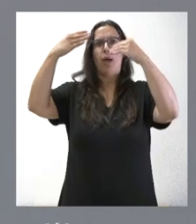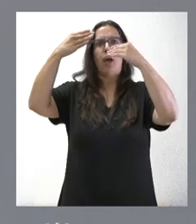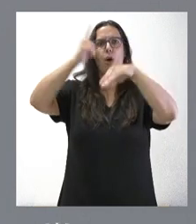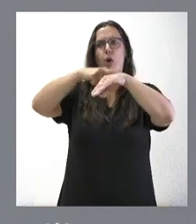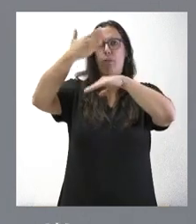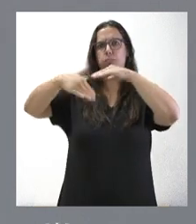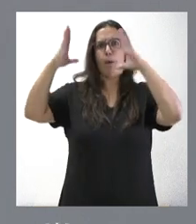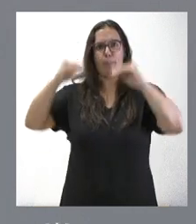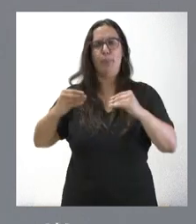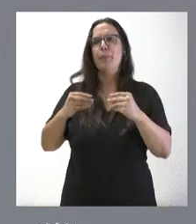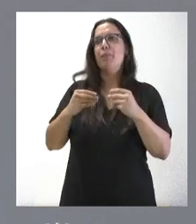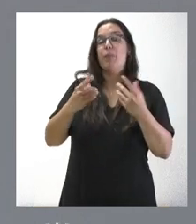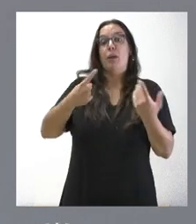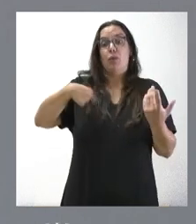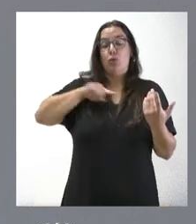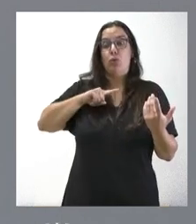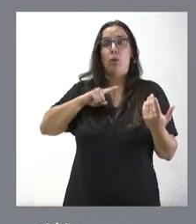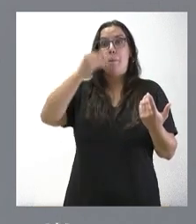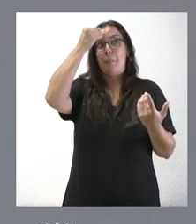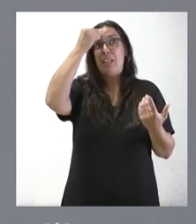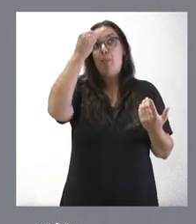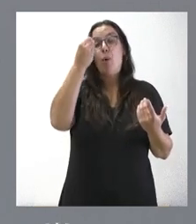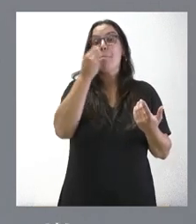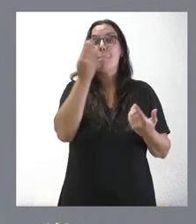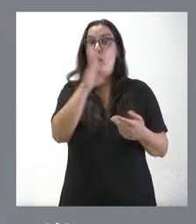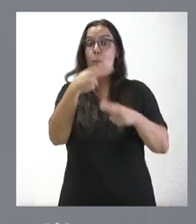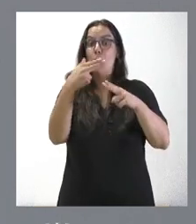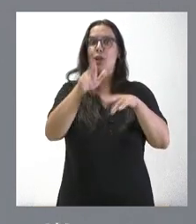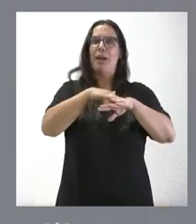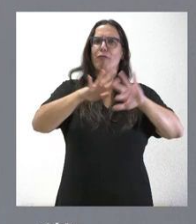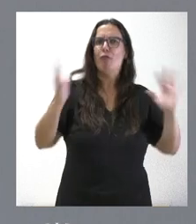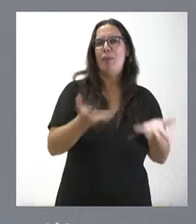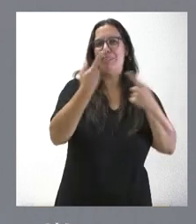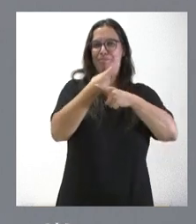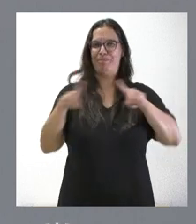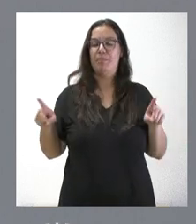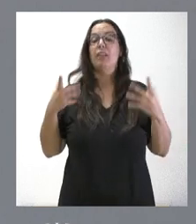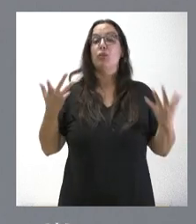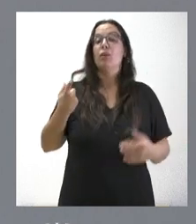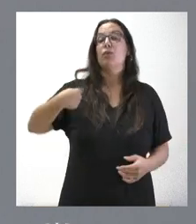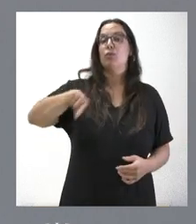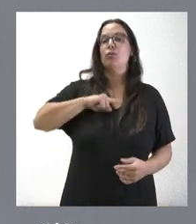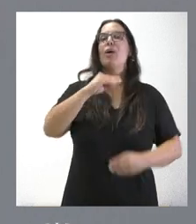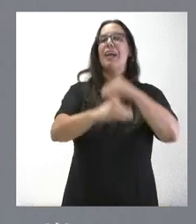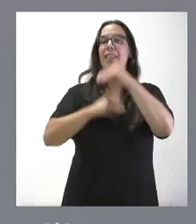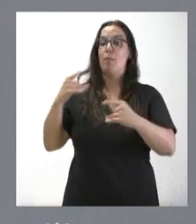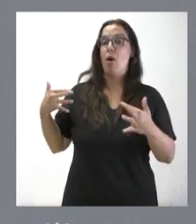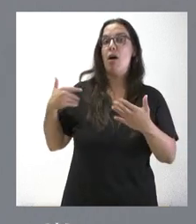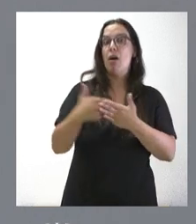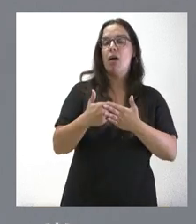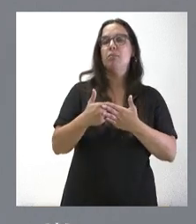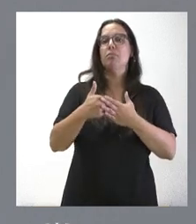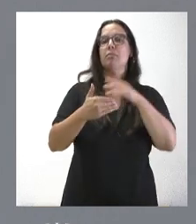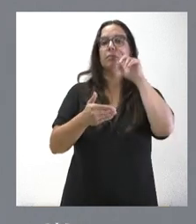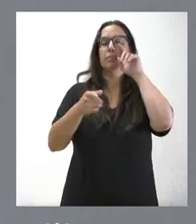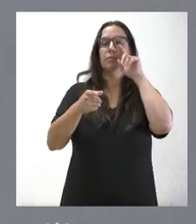horario y nosotros entendíamos que la principal política tenía que ser con el fomento. Por eso lo que hacemos y lo que hemos hecho es desarrollar